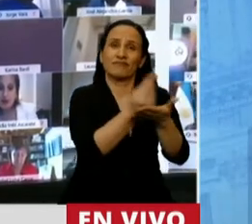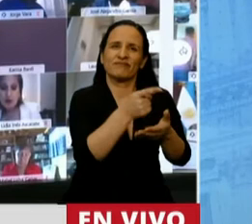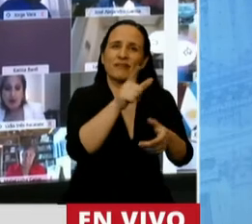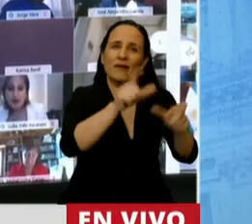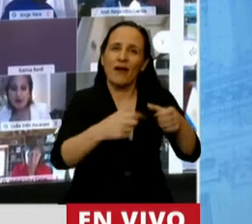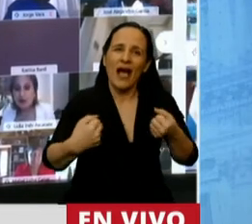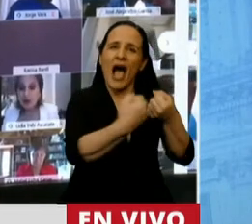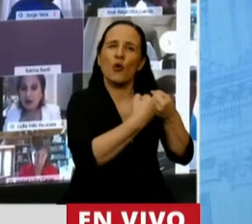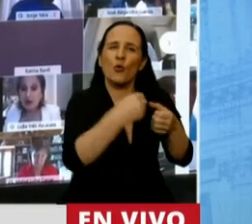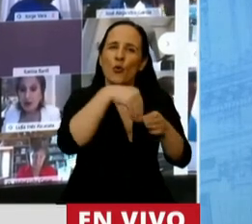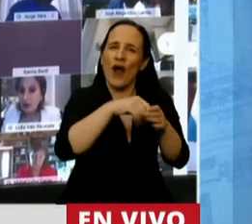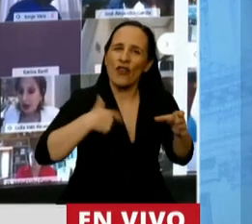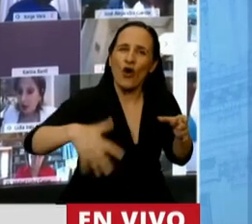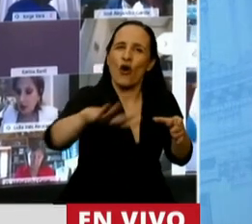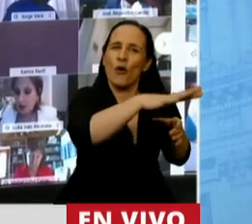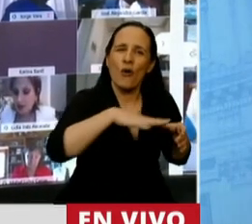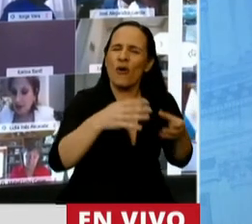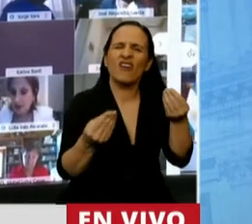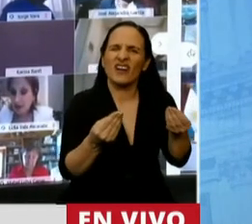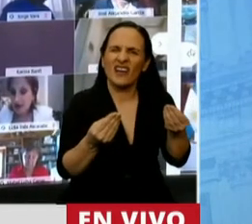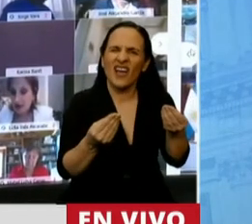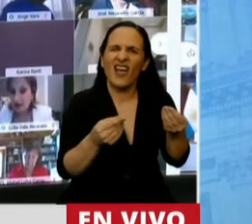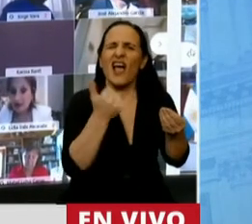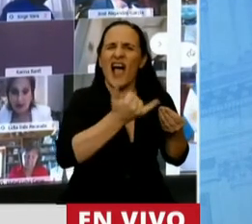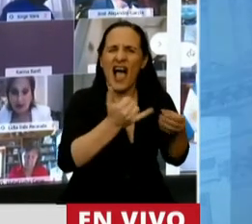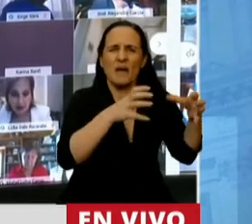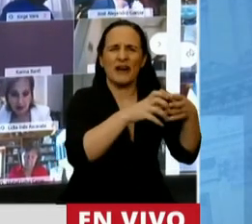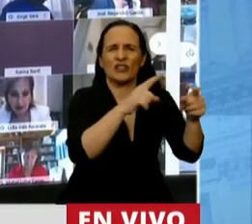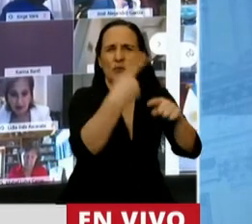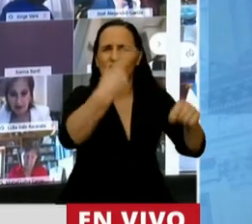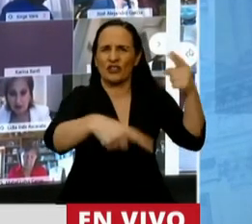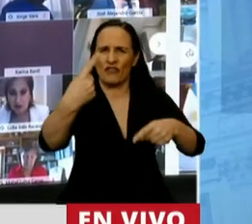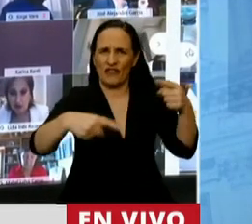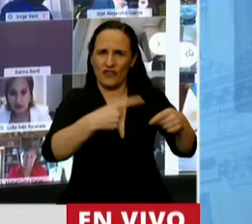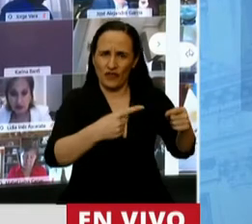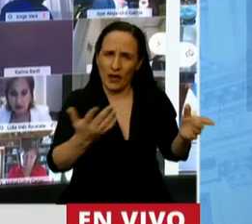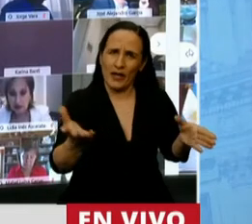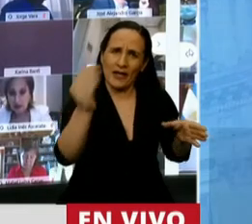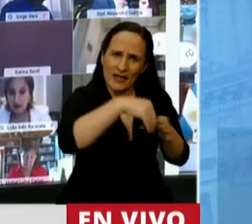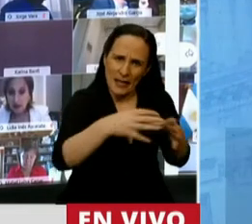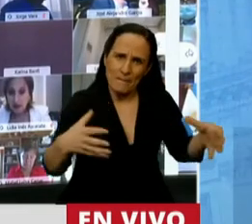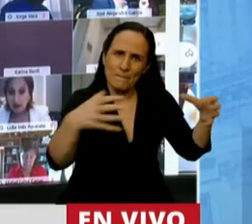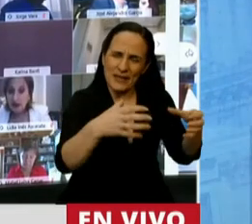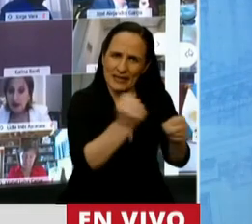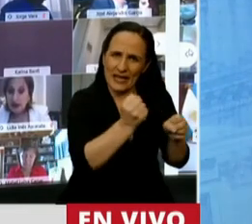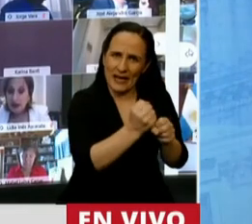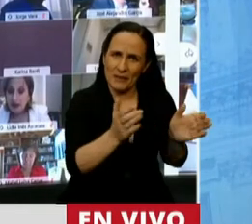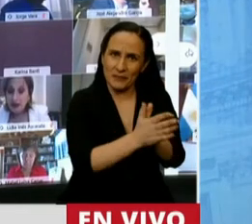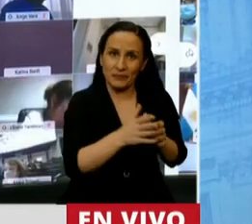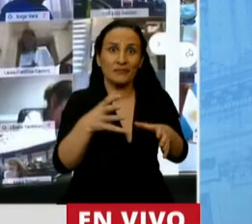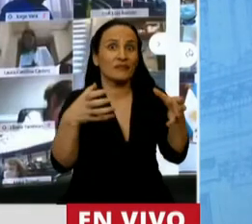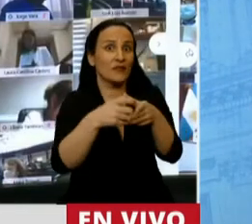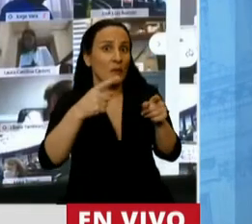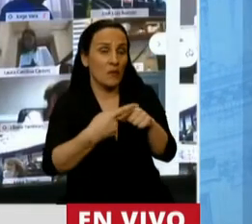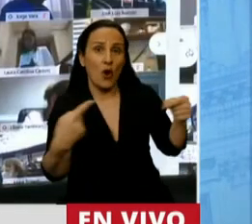Un acuerdo social donde nos invita a cada uno de las fuerzas políticas a ser parte. Como la fuerza política opositora ha